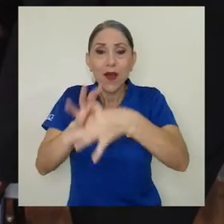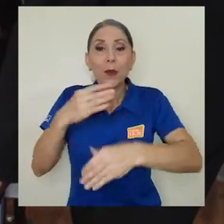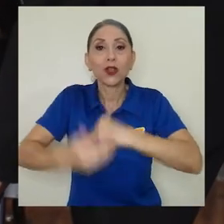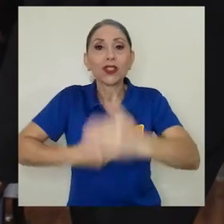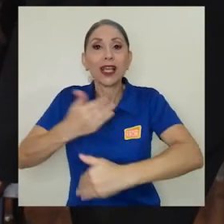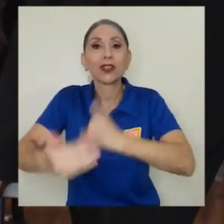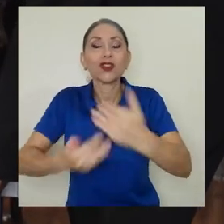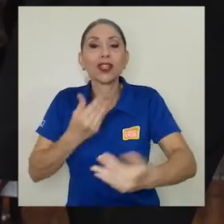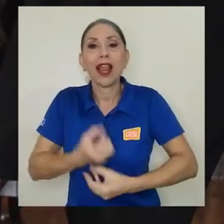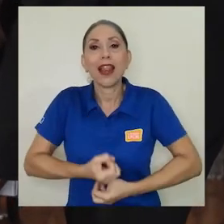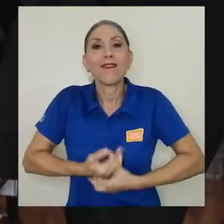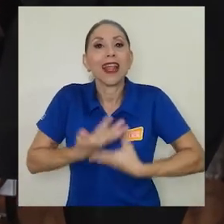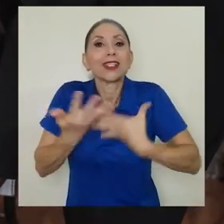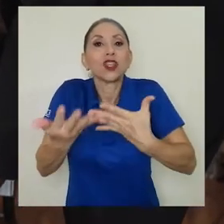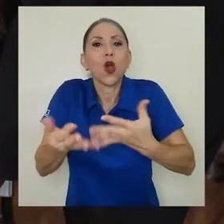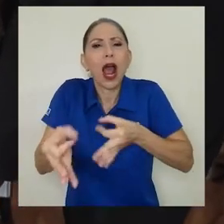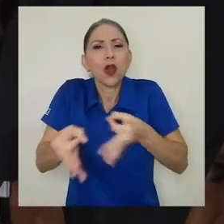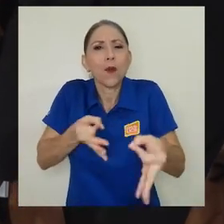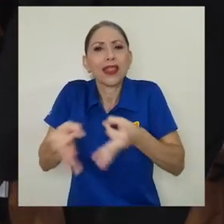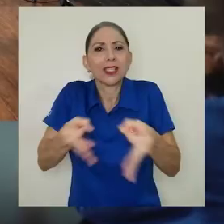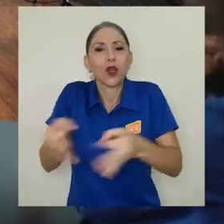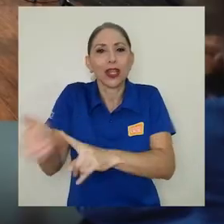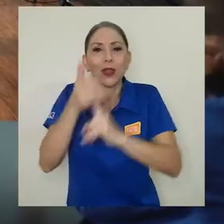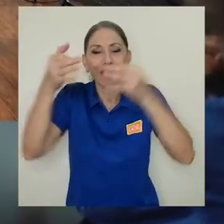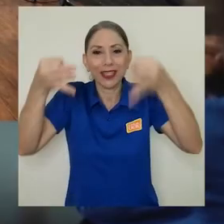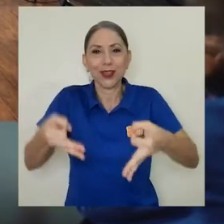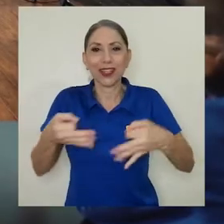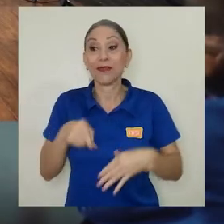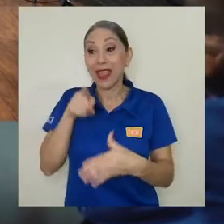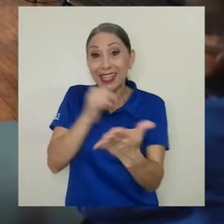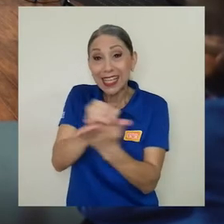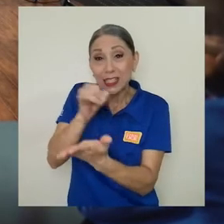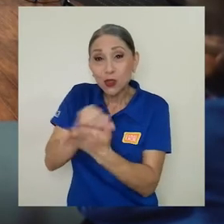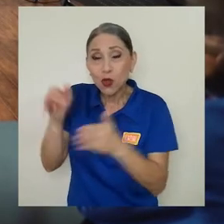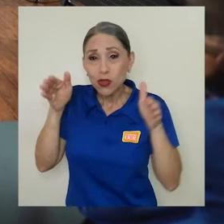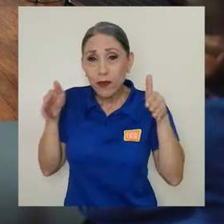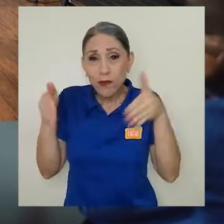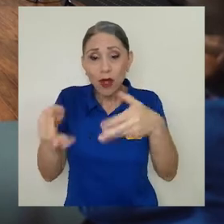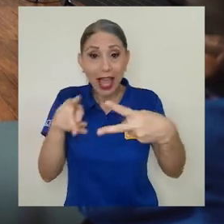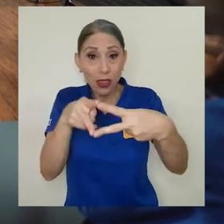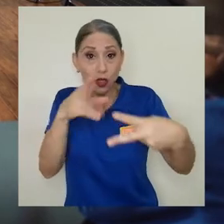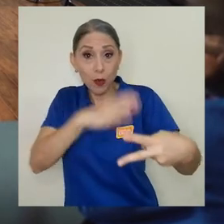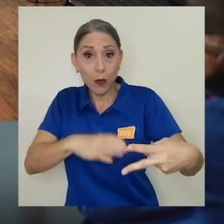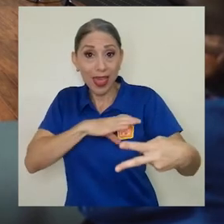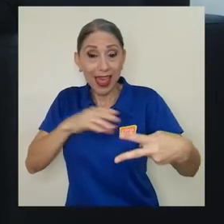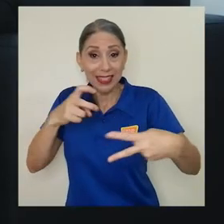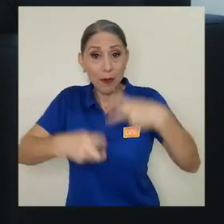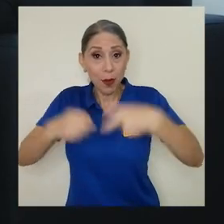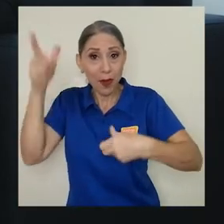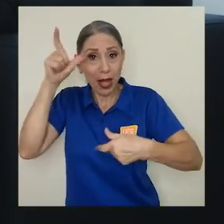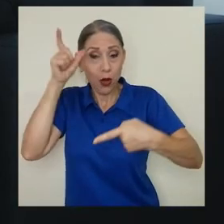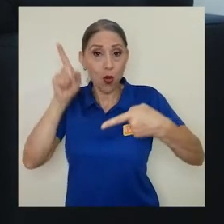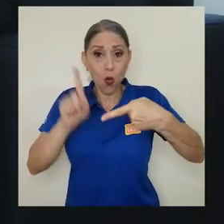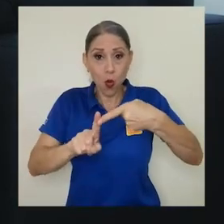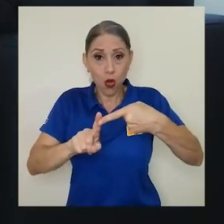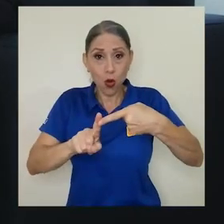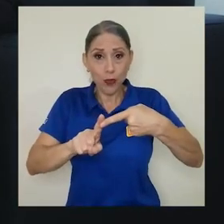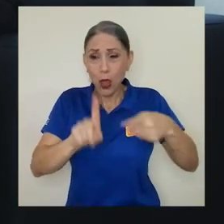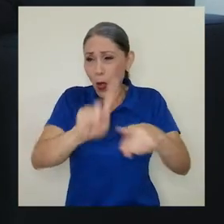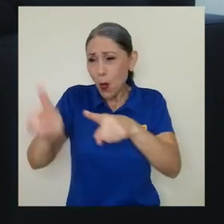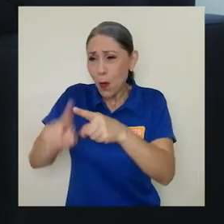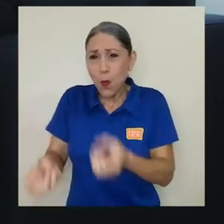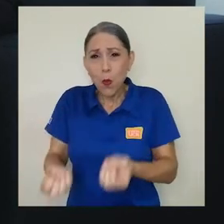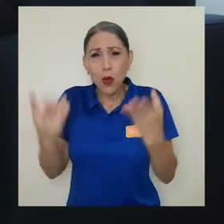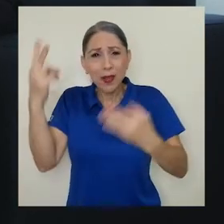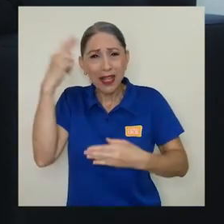liberación, argumentación y toma de decisiones. El estudio se enfoca en dos propiedades del problema lógico. Uno, el conflicto entre las